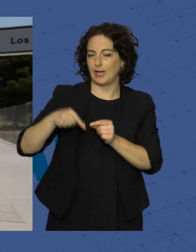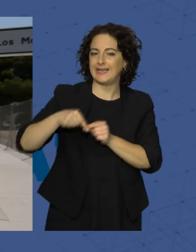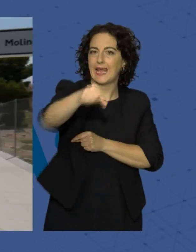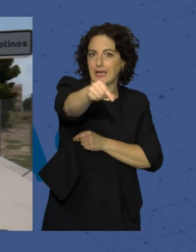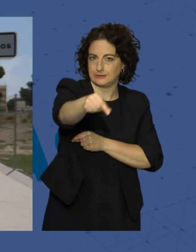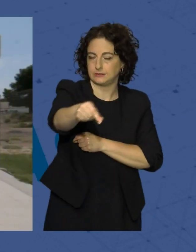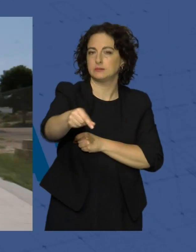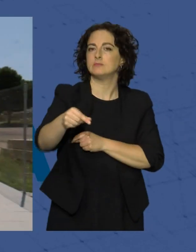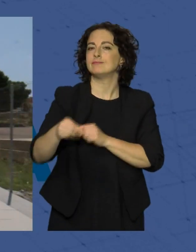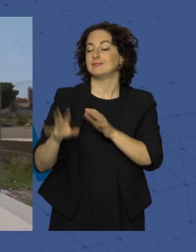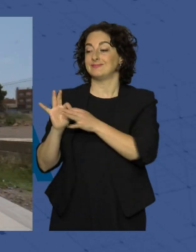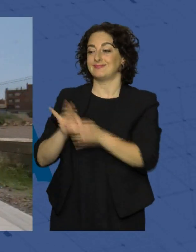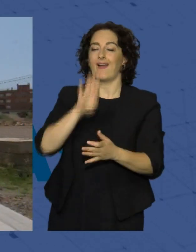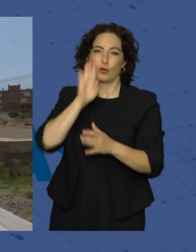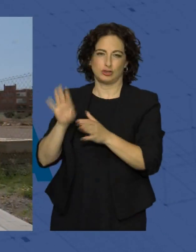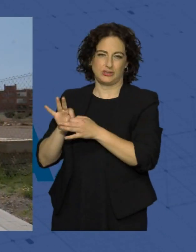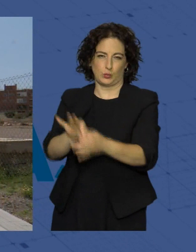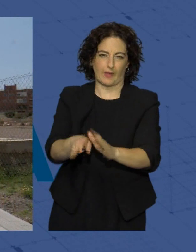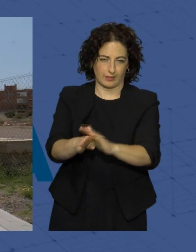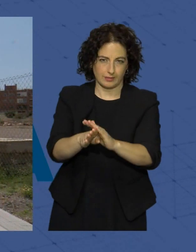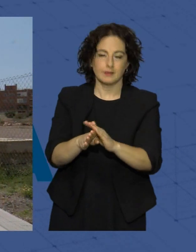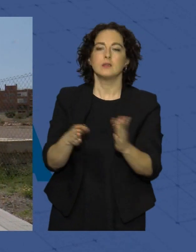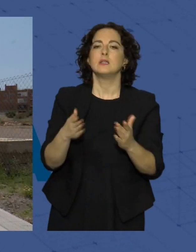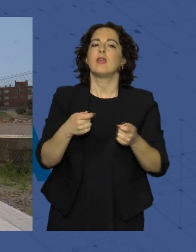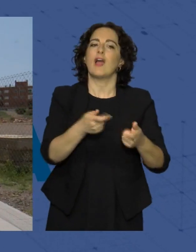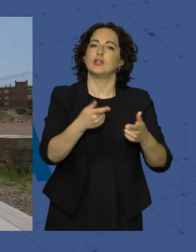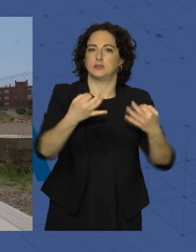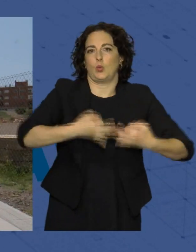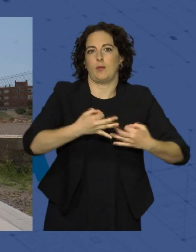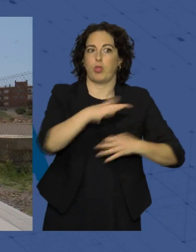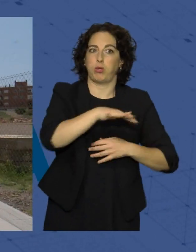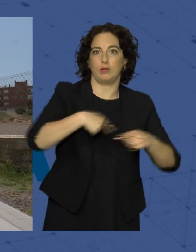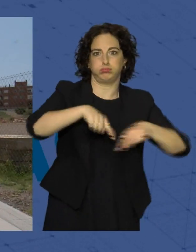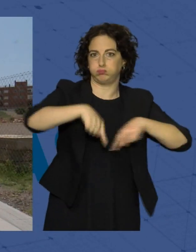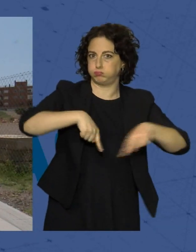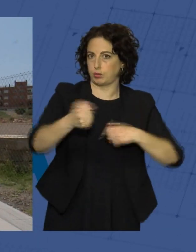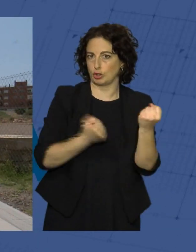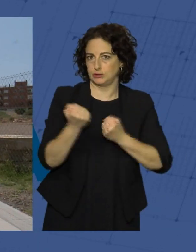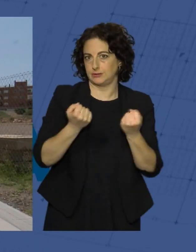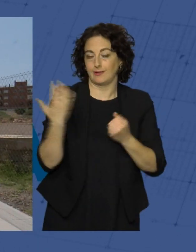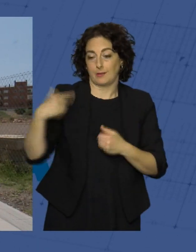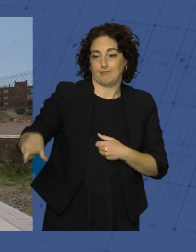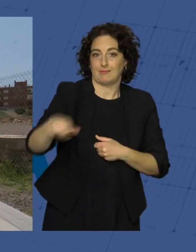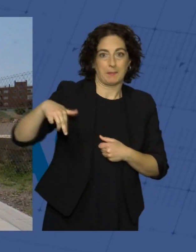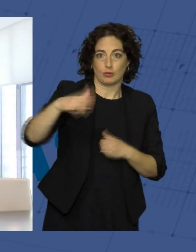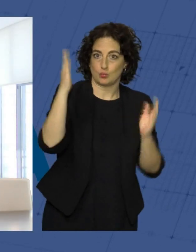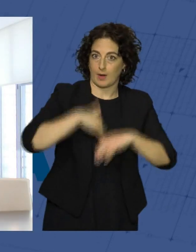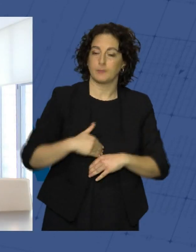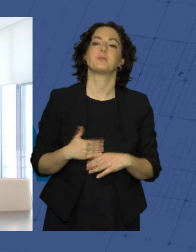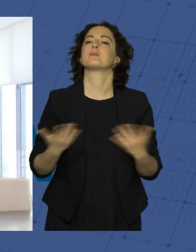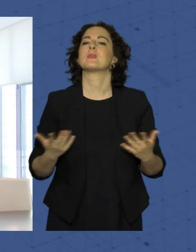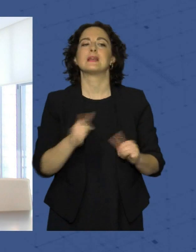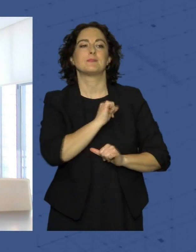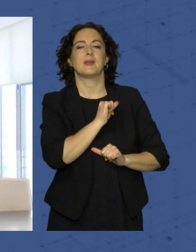que dan continuidad al trazado y ofrecen seguridad en una zona muy transitada en la que no había vía peatonal. Pues ya esperando a que se puedan